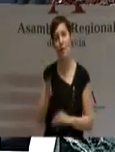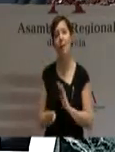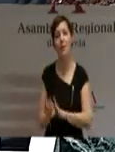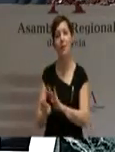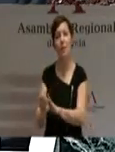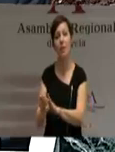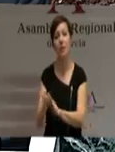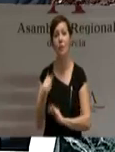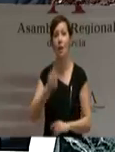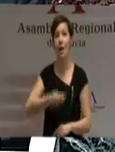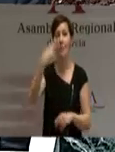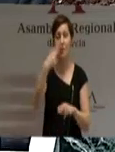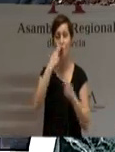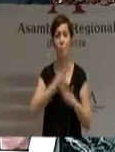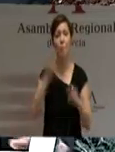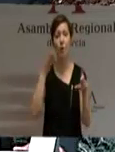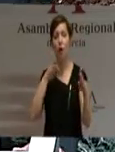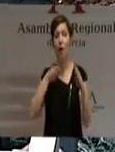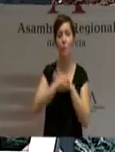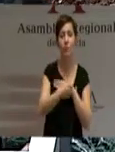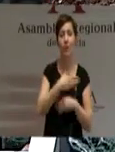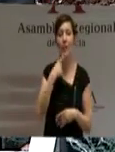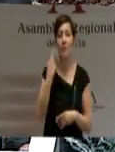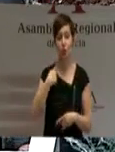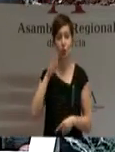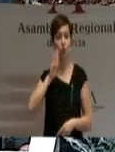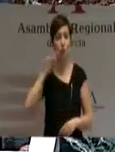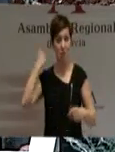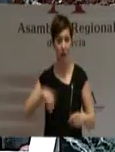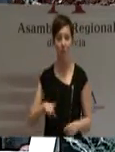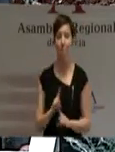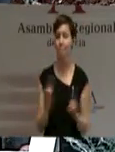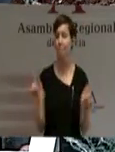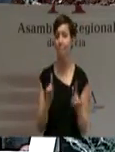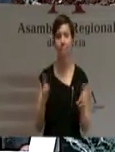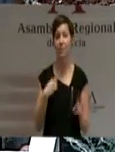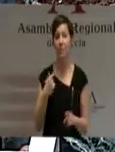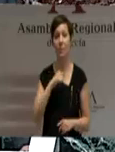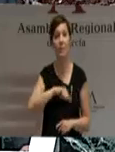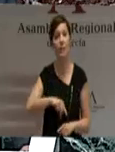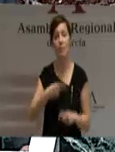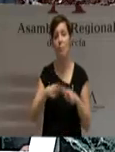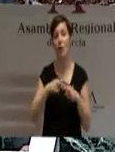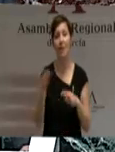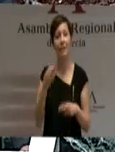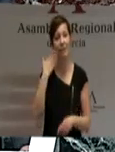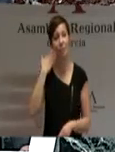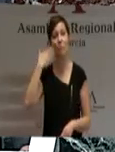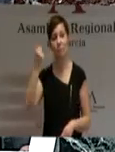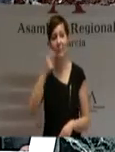sospechosos y que la política es una actividad de la que todos deberíamos sentirnos siempre orgullosos y nunca avergonzados.